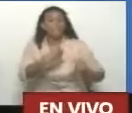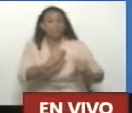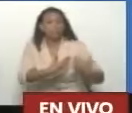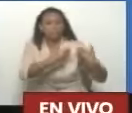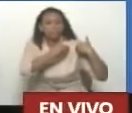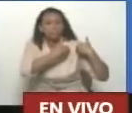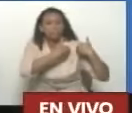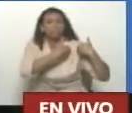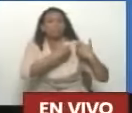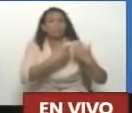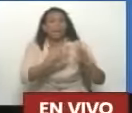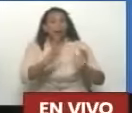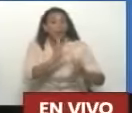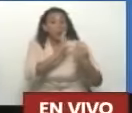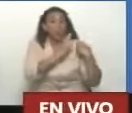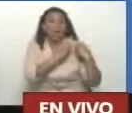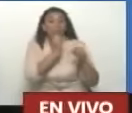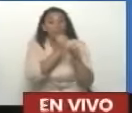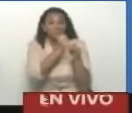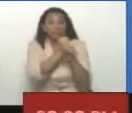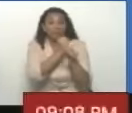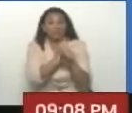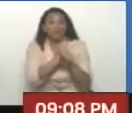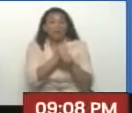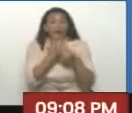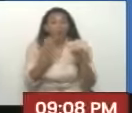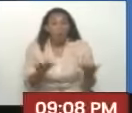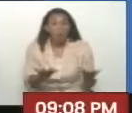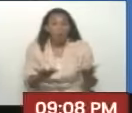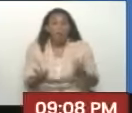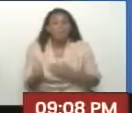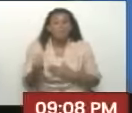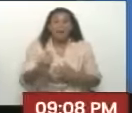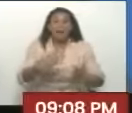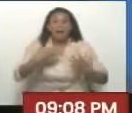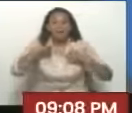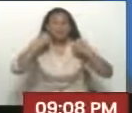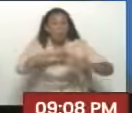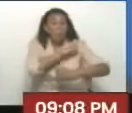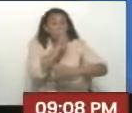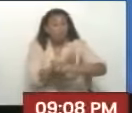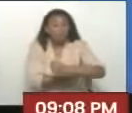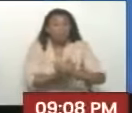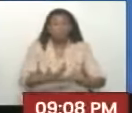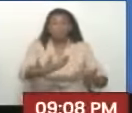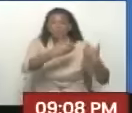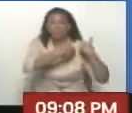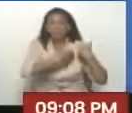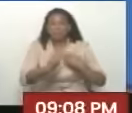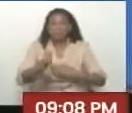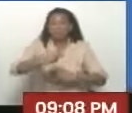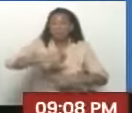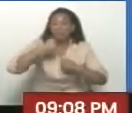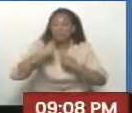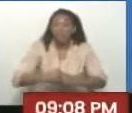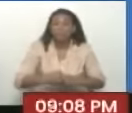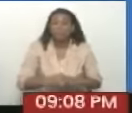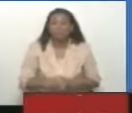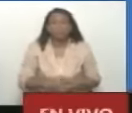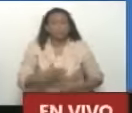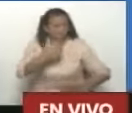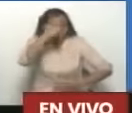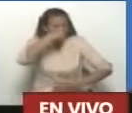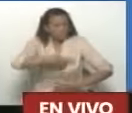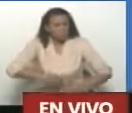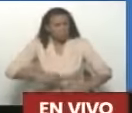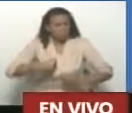consideración para asignarme responsabilidades de tal envergadura. Quiero que sepa que cuenta usted con